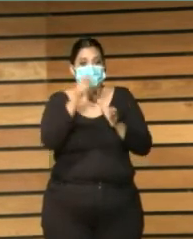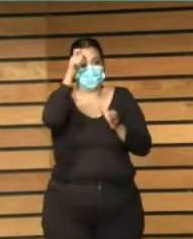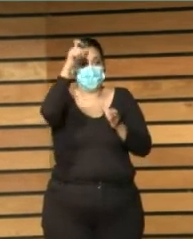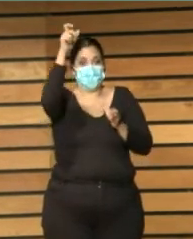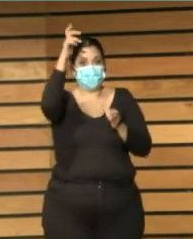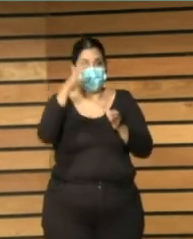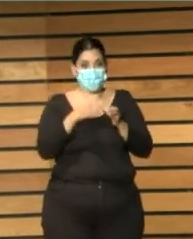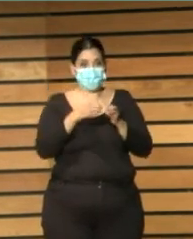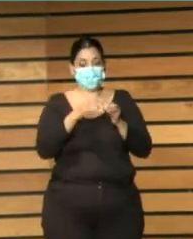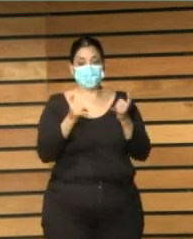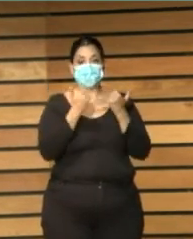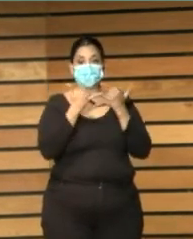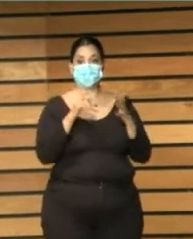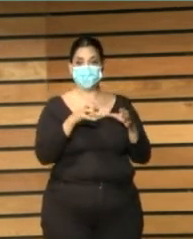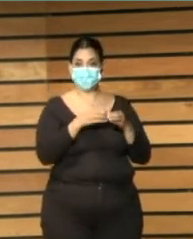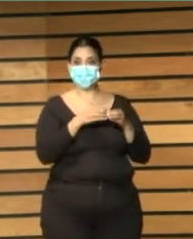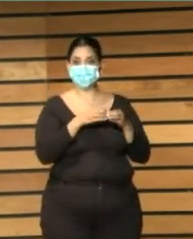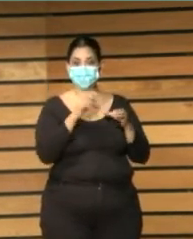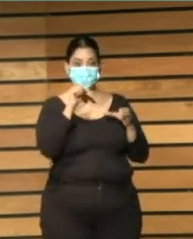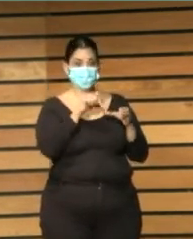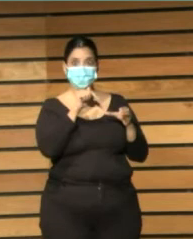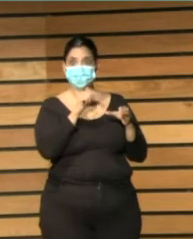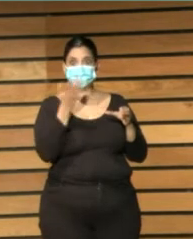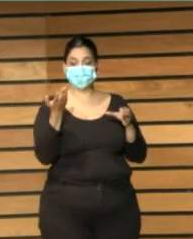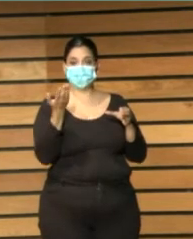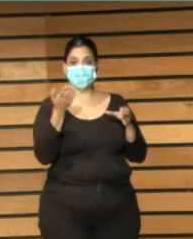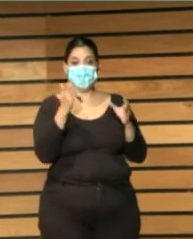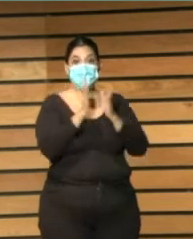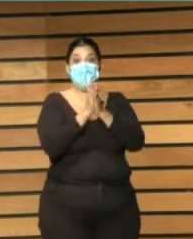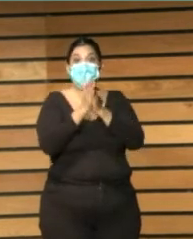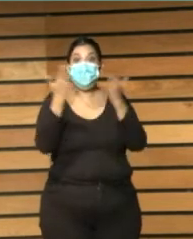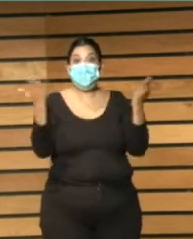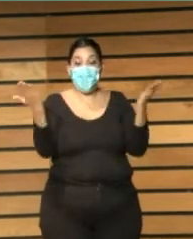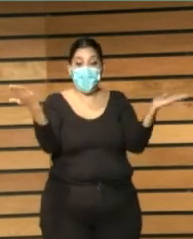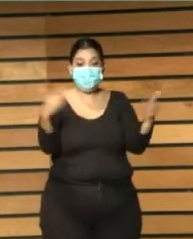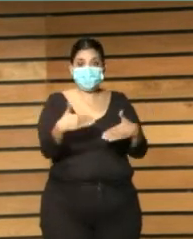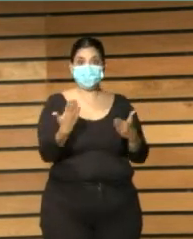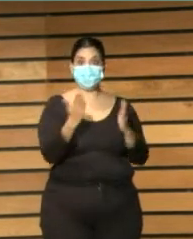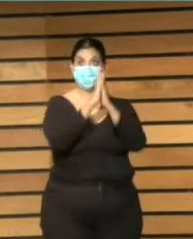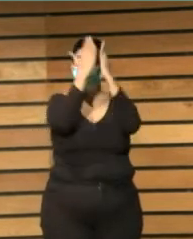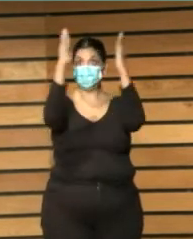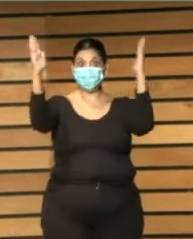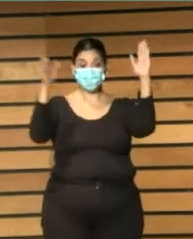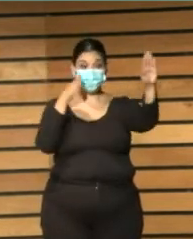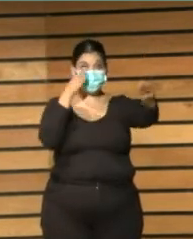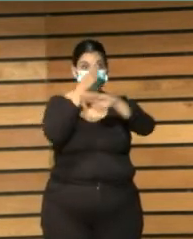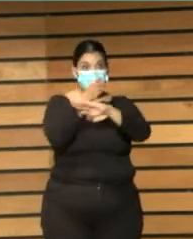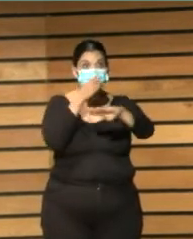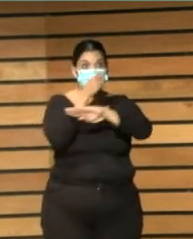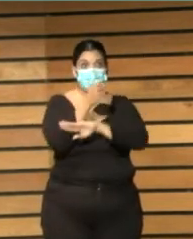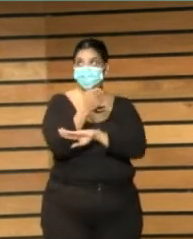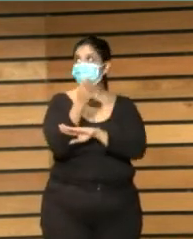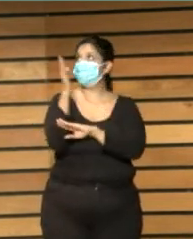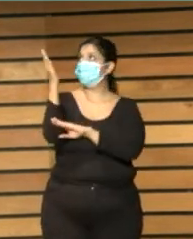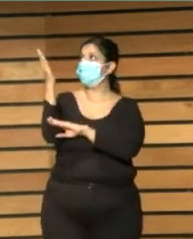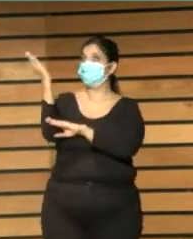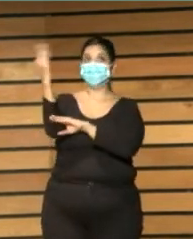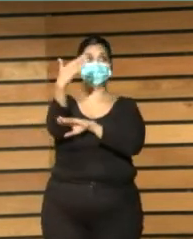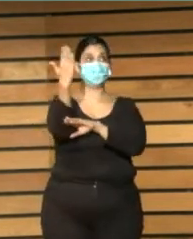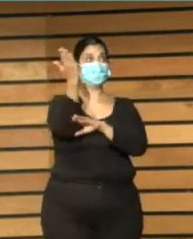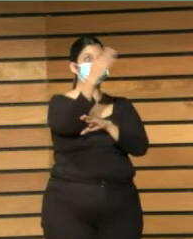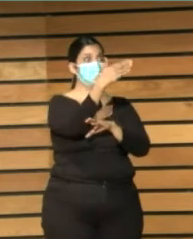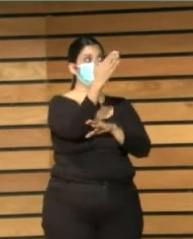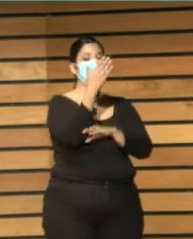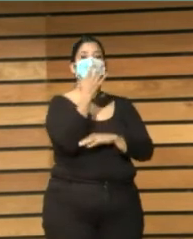vivo en Tenerife que no hay libros en la biblioteca donde van los chicos no hay libros